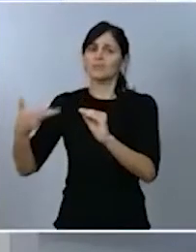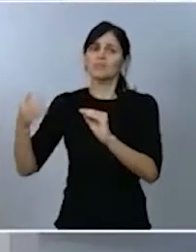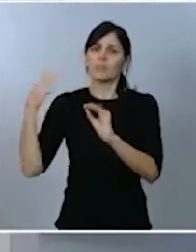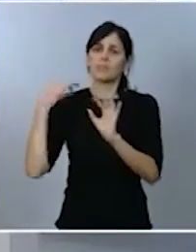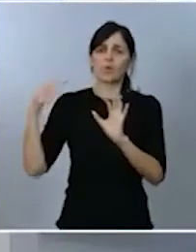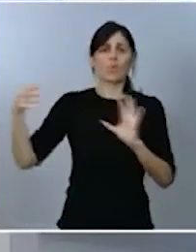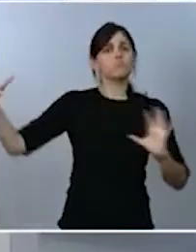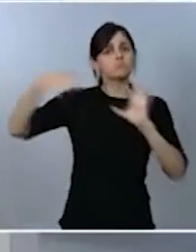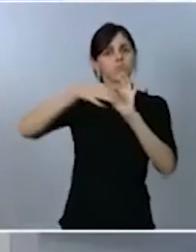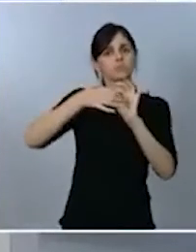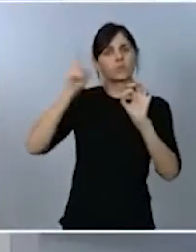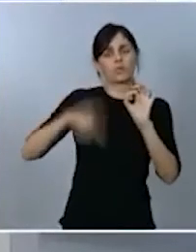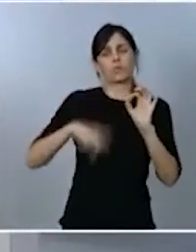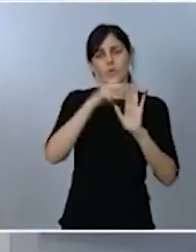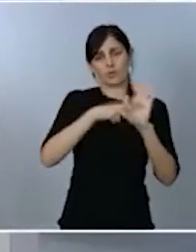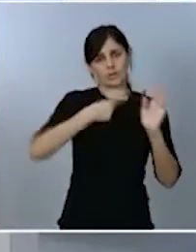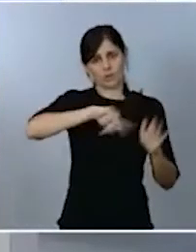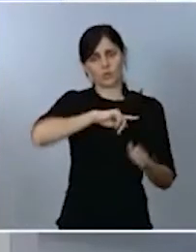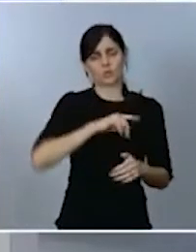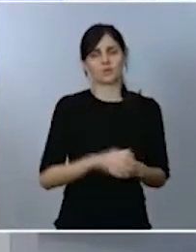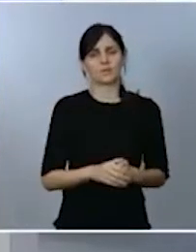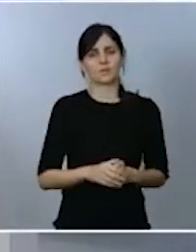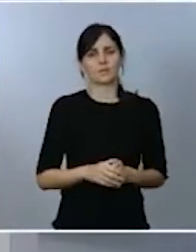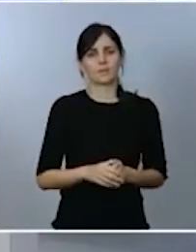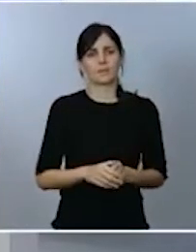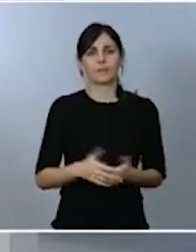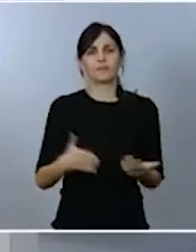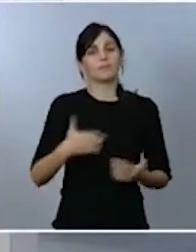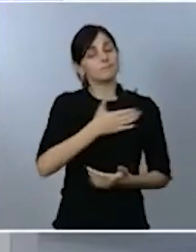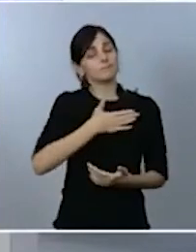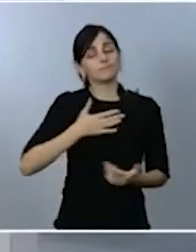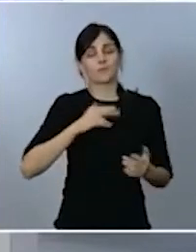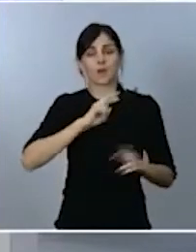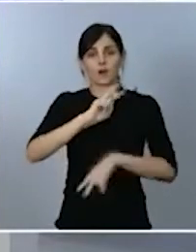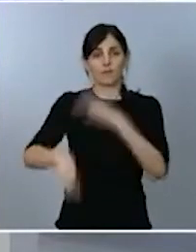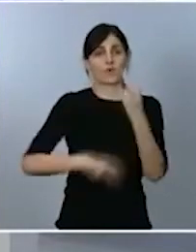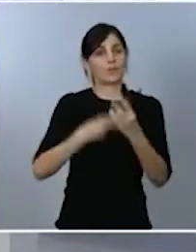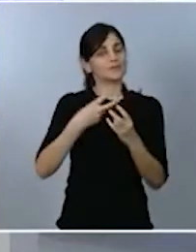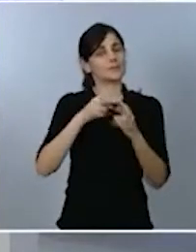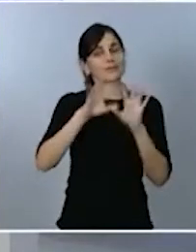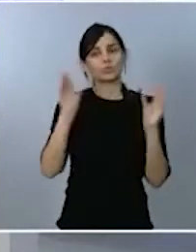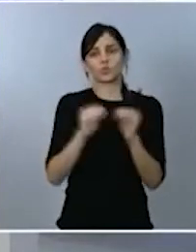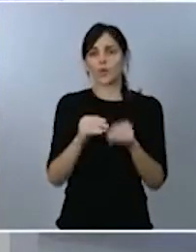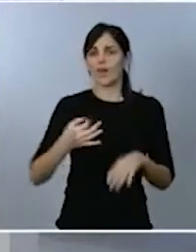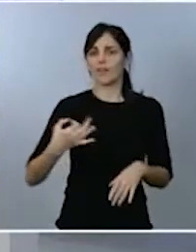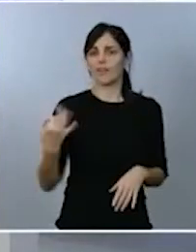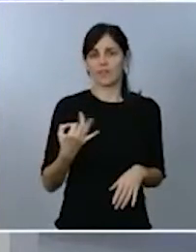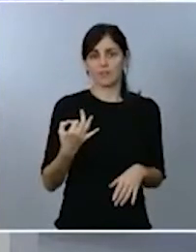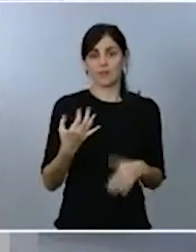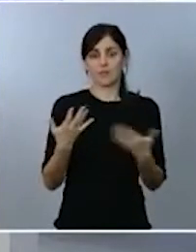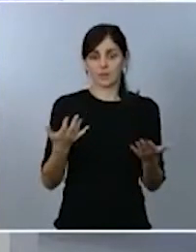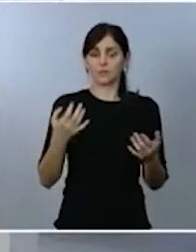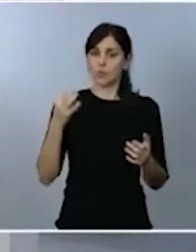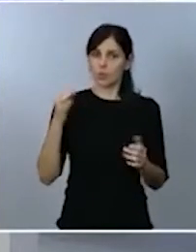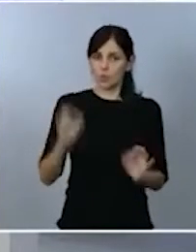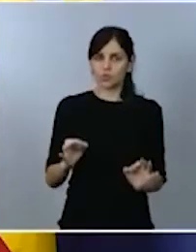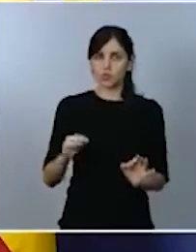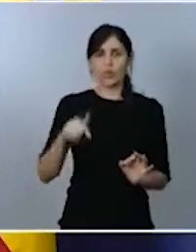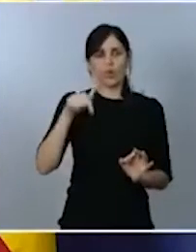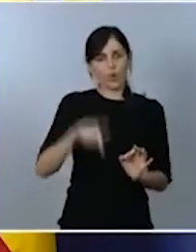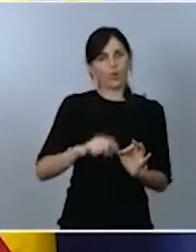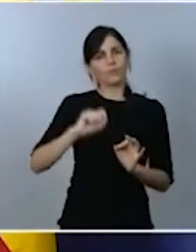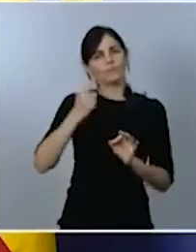que les diga, nos obliga a impulsar un proceso de reformas estructurales, un camino en el que hoy hemos dado el primer paso.